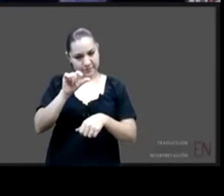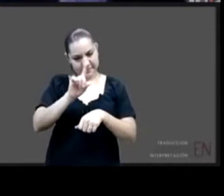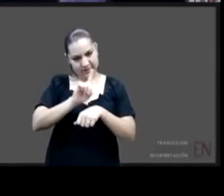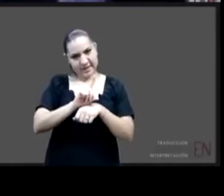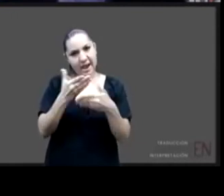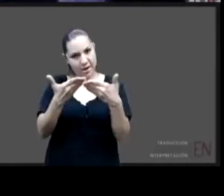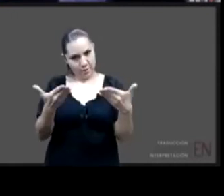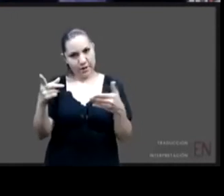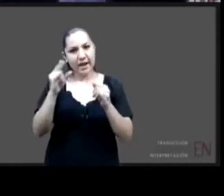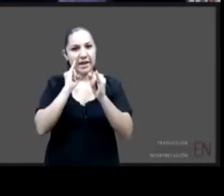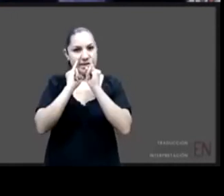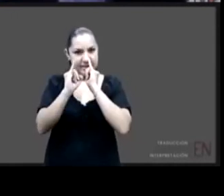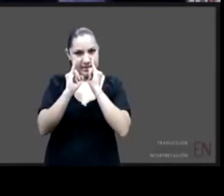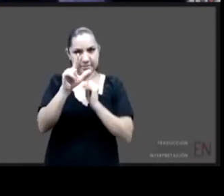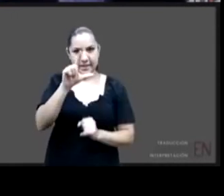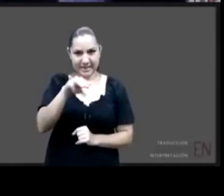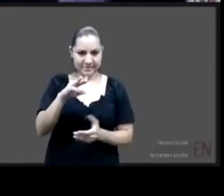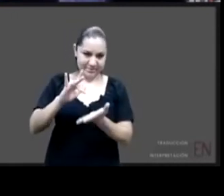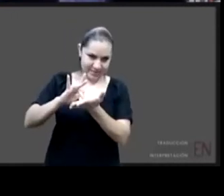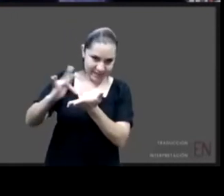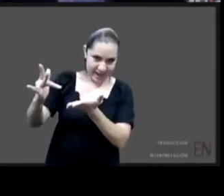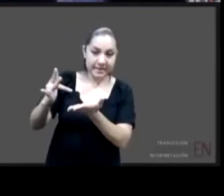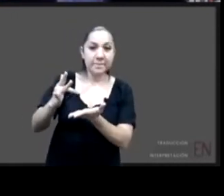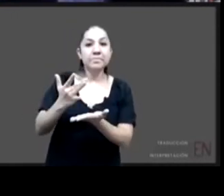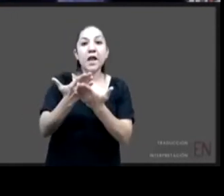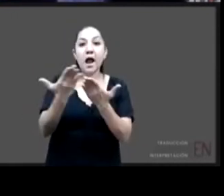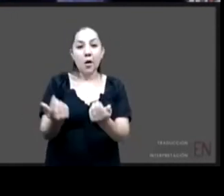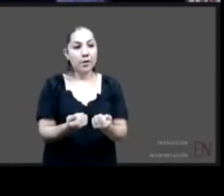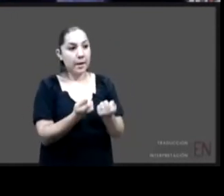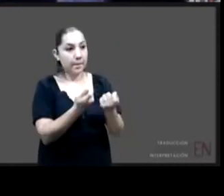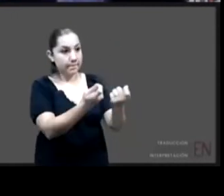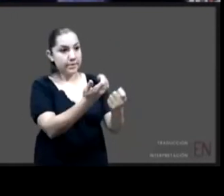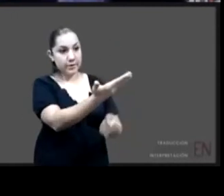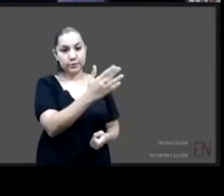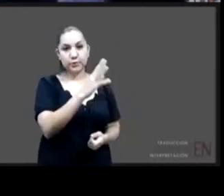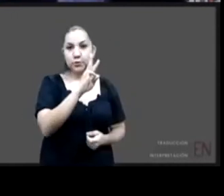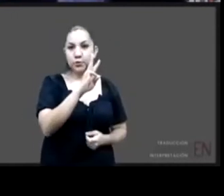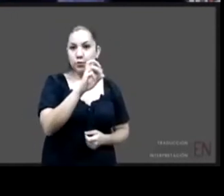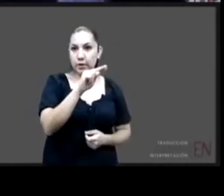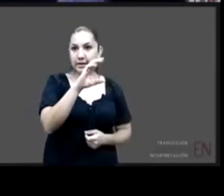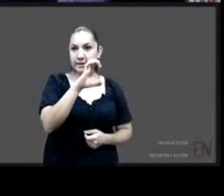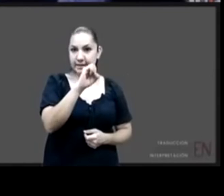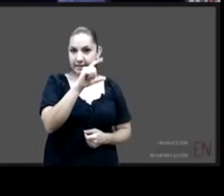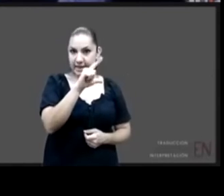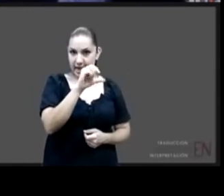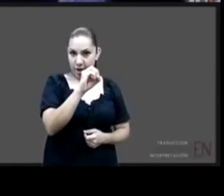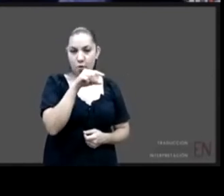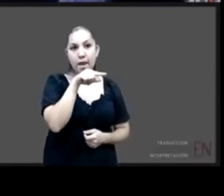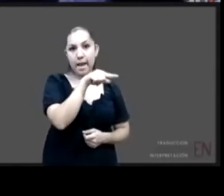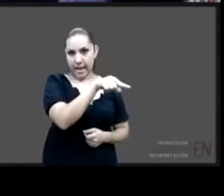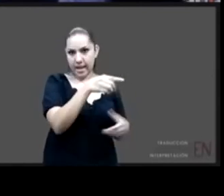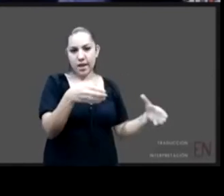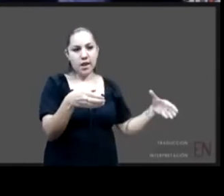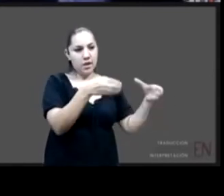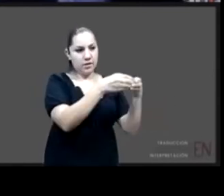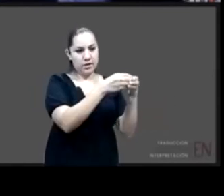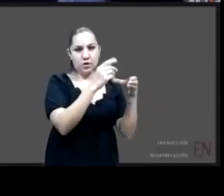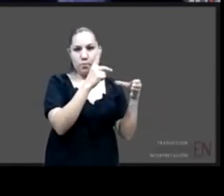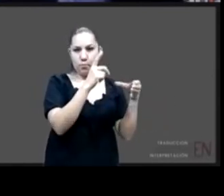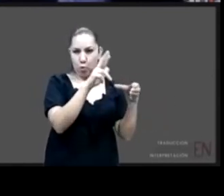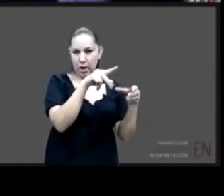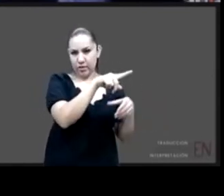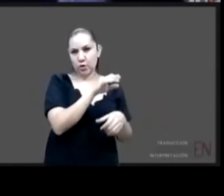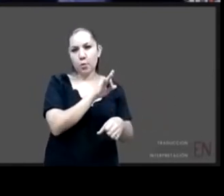señas mexicana y les presento a Wenceslao él es el procurador de protección de niños niñas